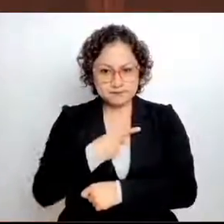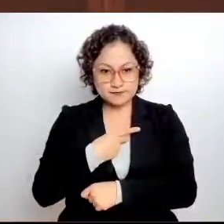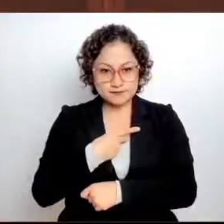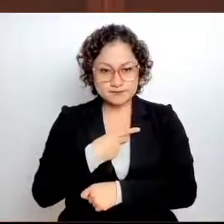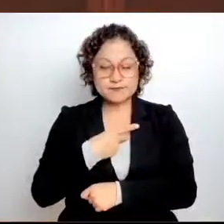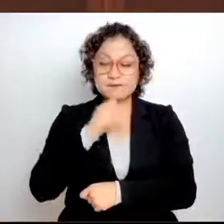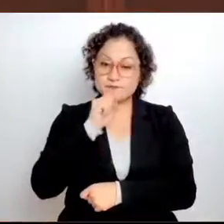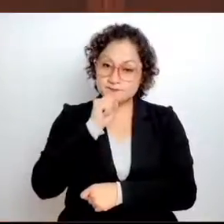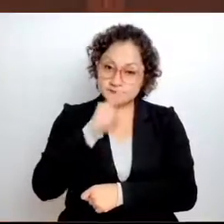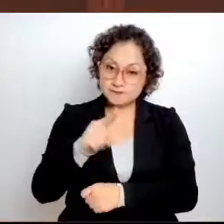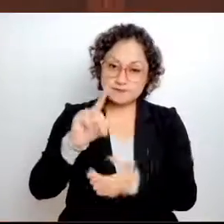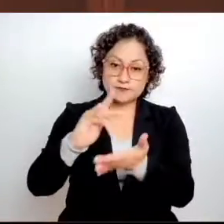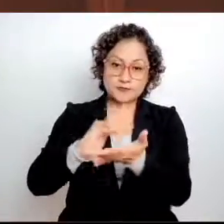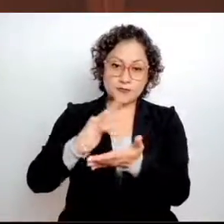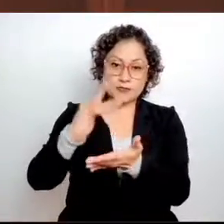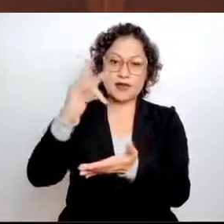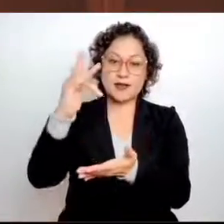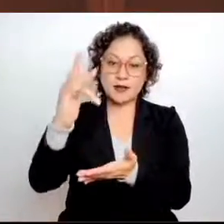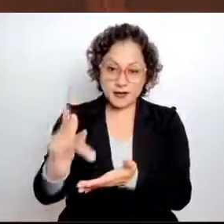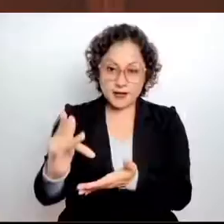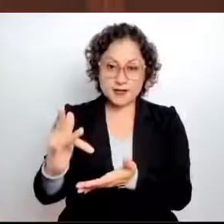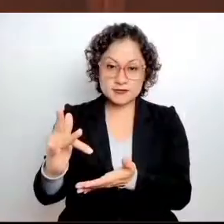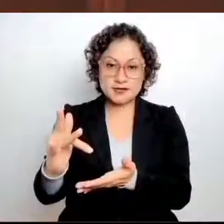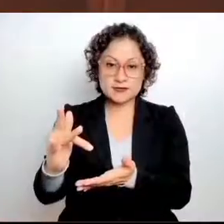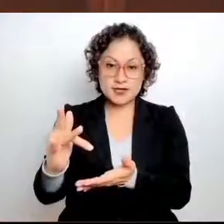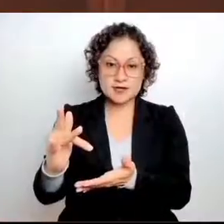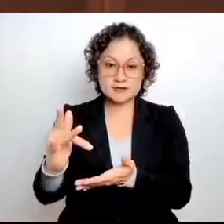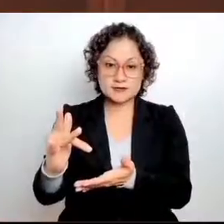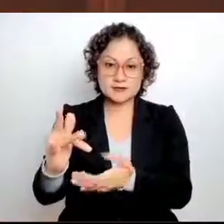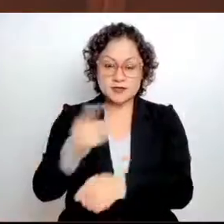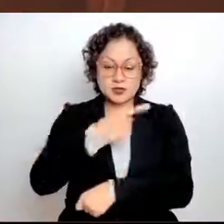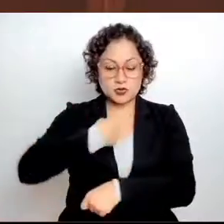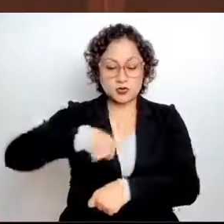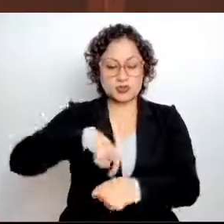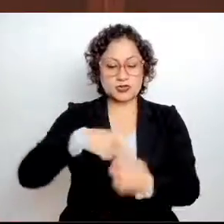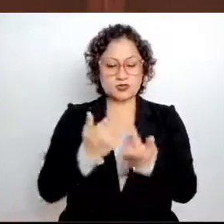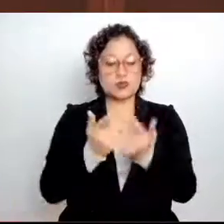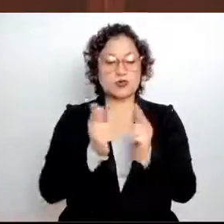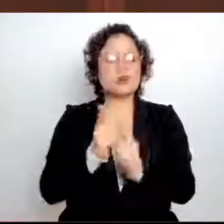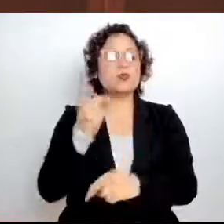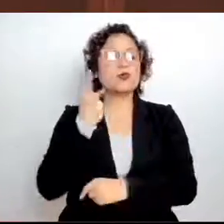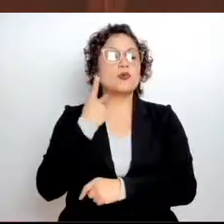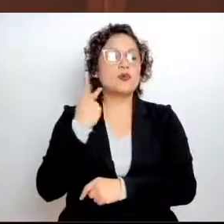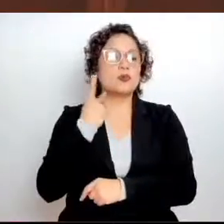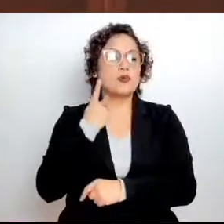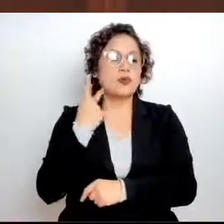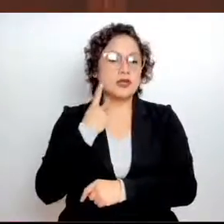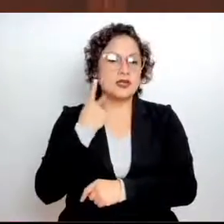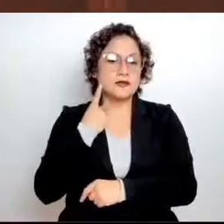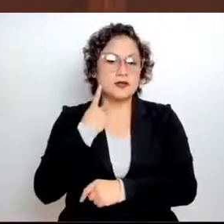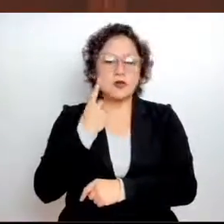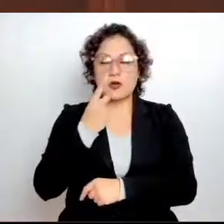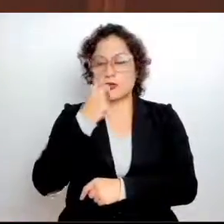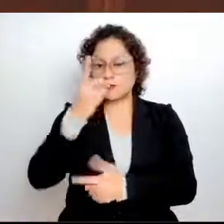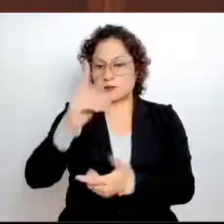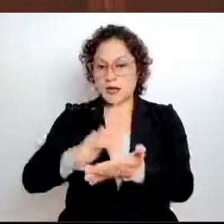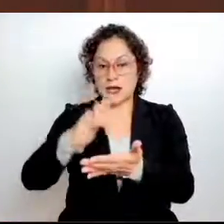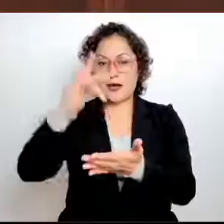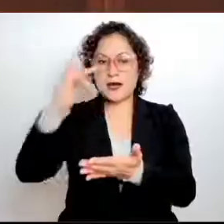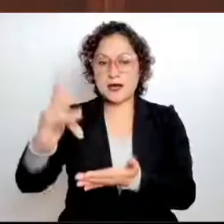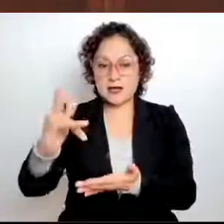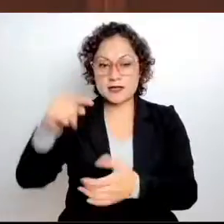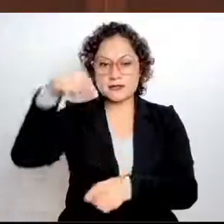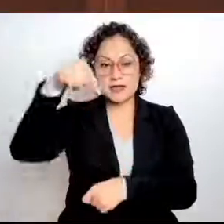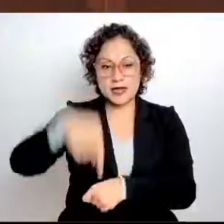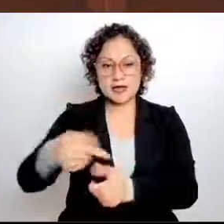de parte de nuestra fracción parlamentaria este intercambio de diálogo, pero